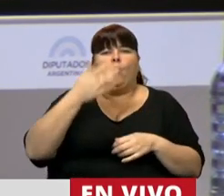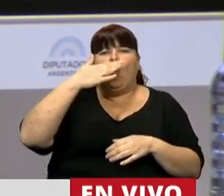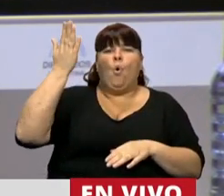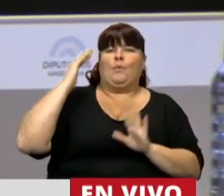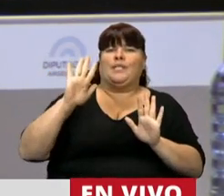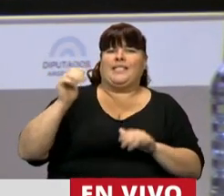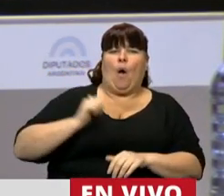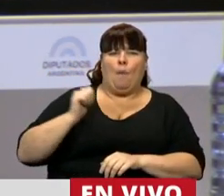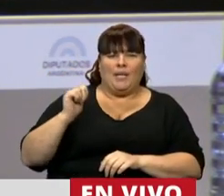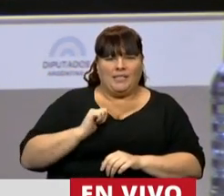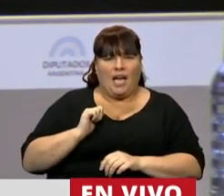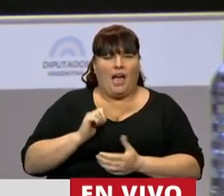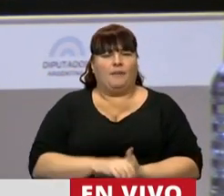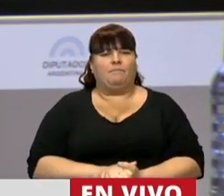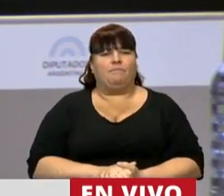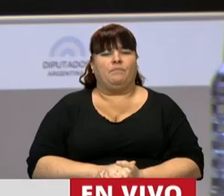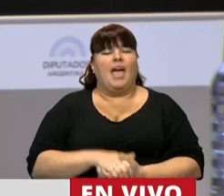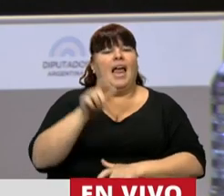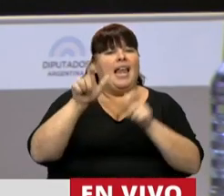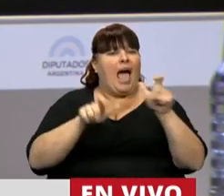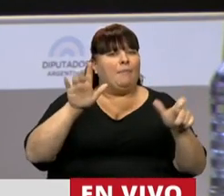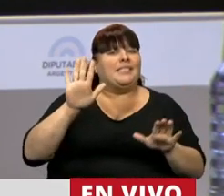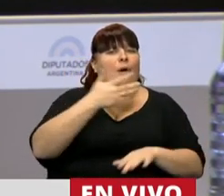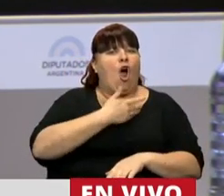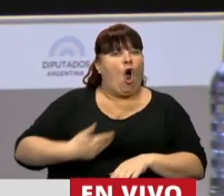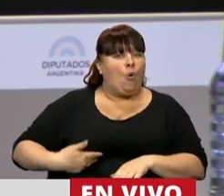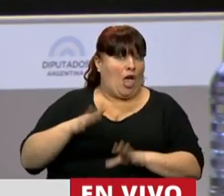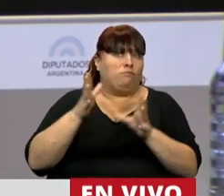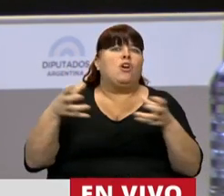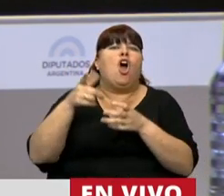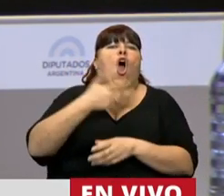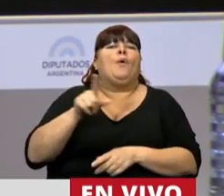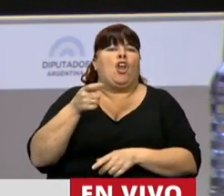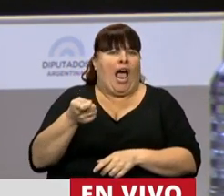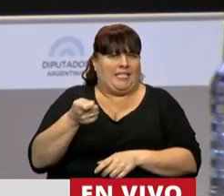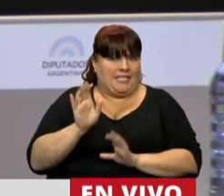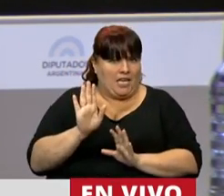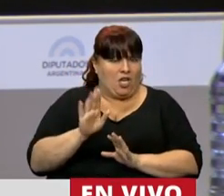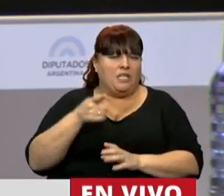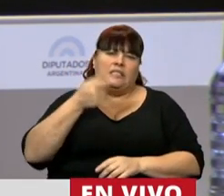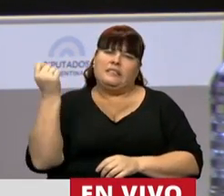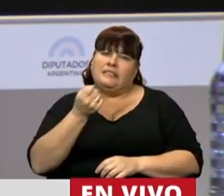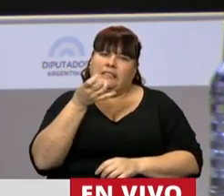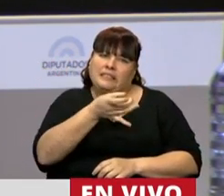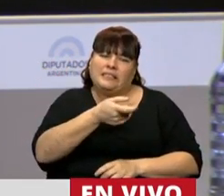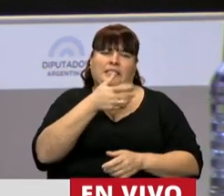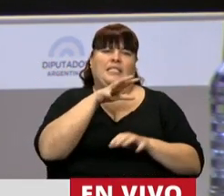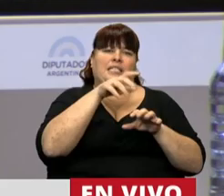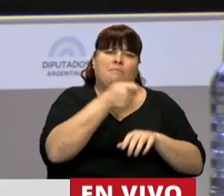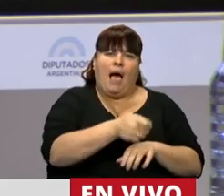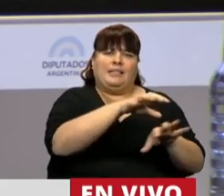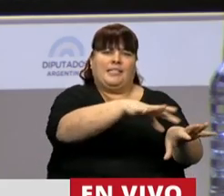dictadura cívico-militar, los integrantes de aquel gobierno de asesinos hayan perseguido, asesinado y